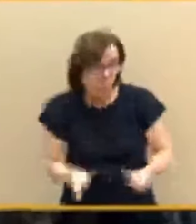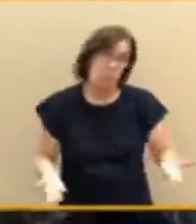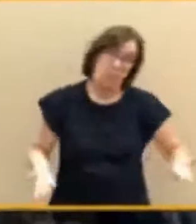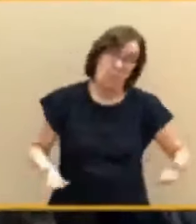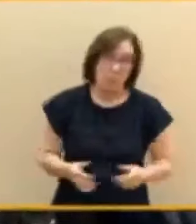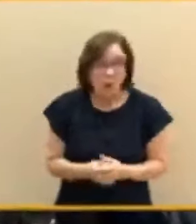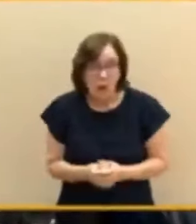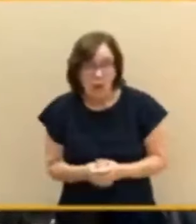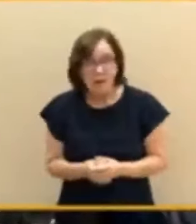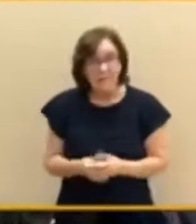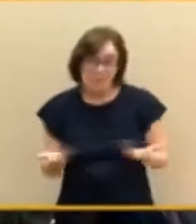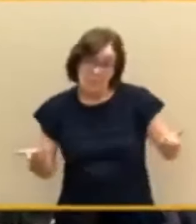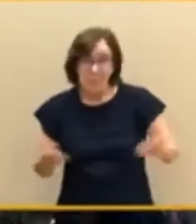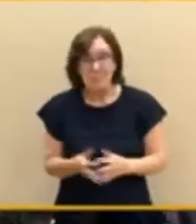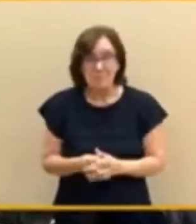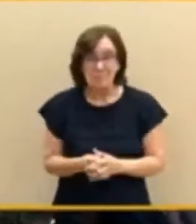protestan por todo.